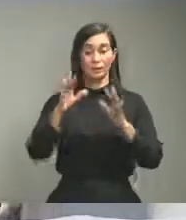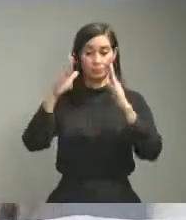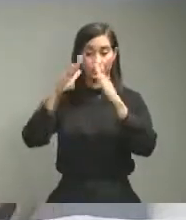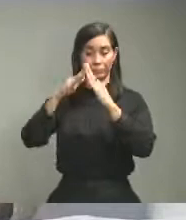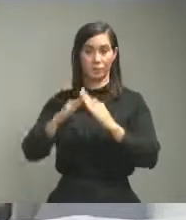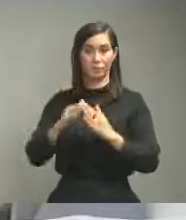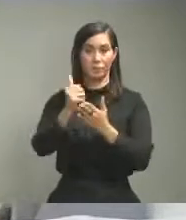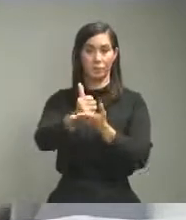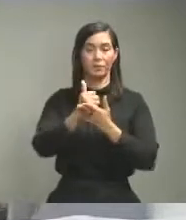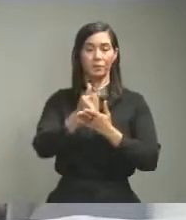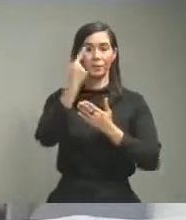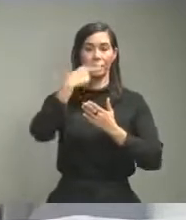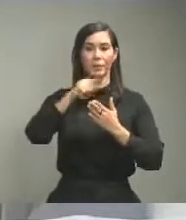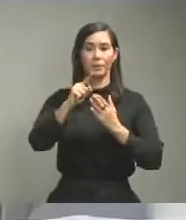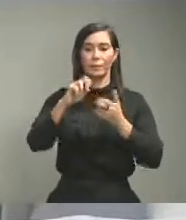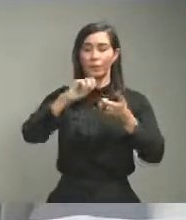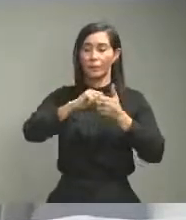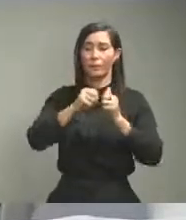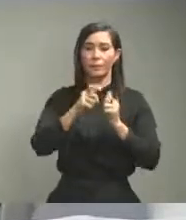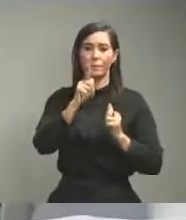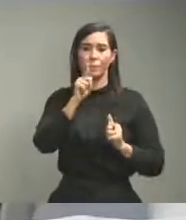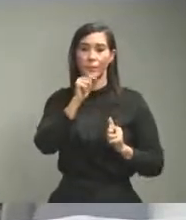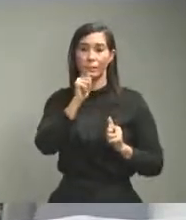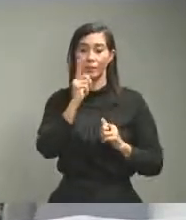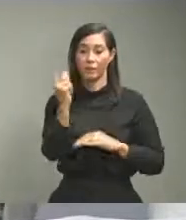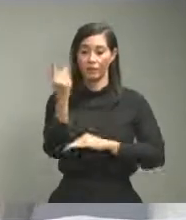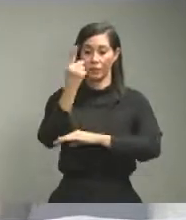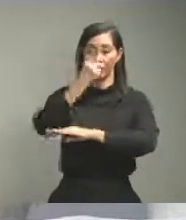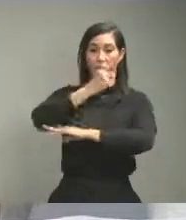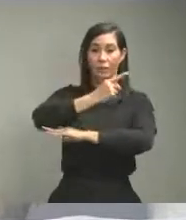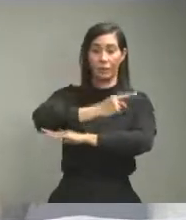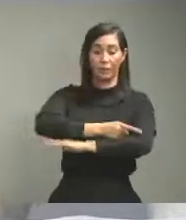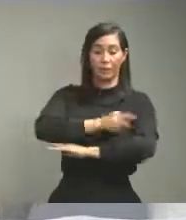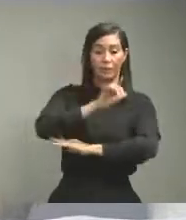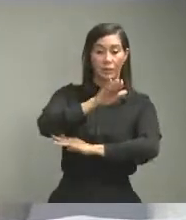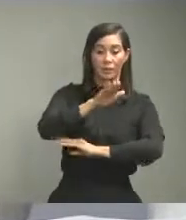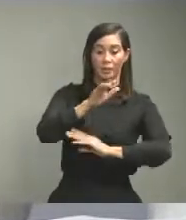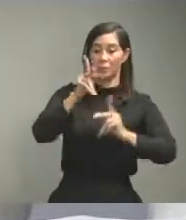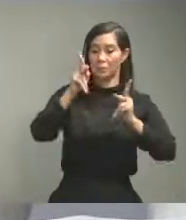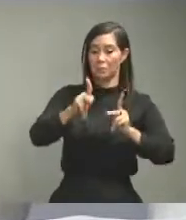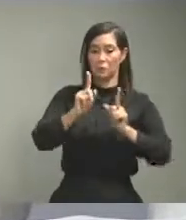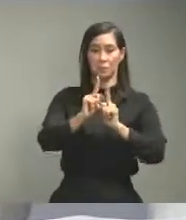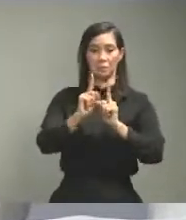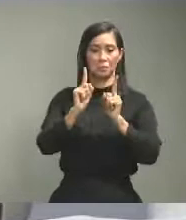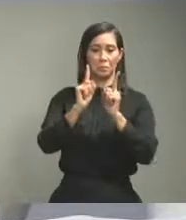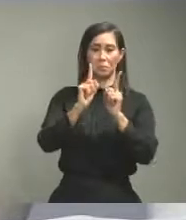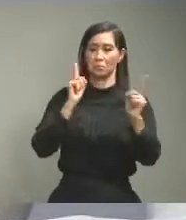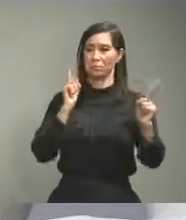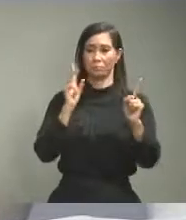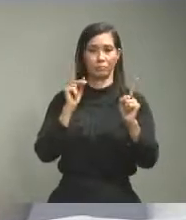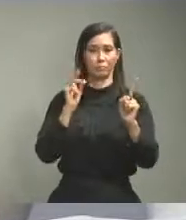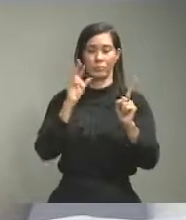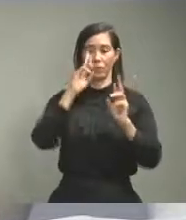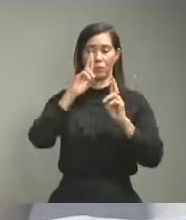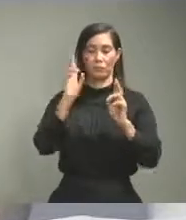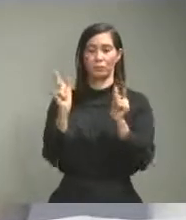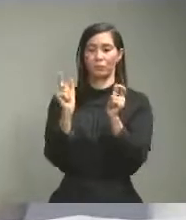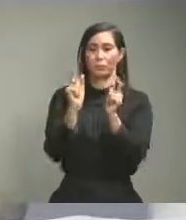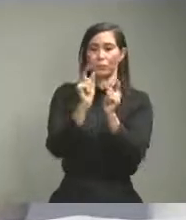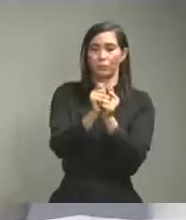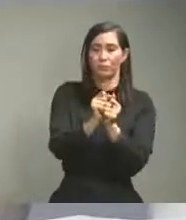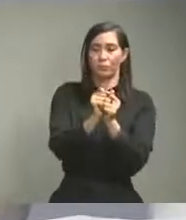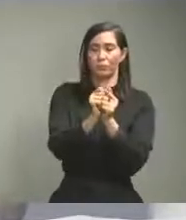pero el gran problema lo tenemos durante el día en que ese distanciamiento social prácticamente no existe